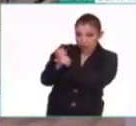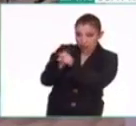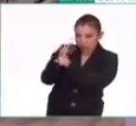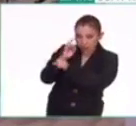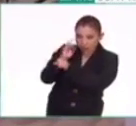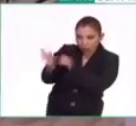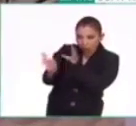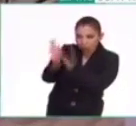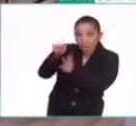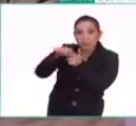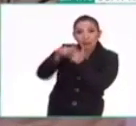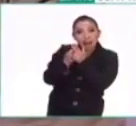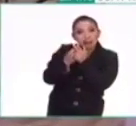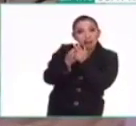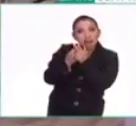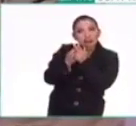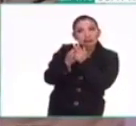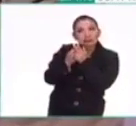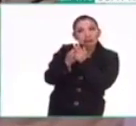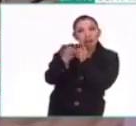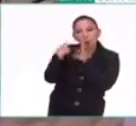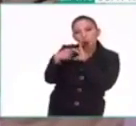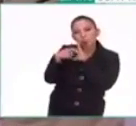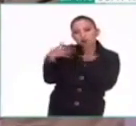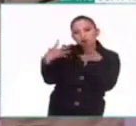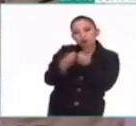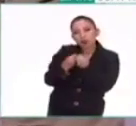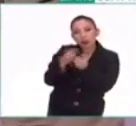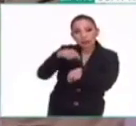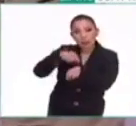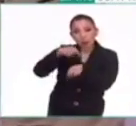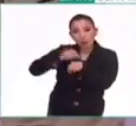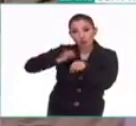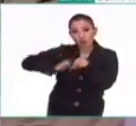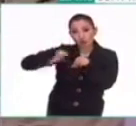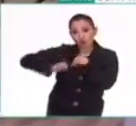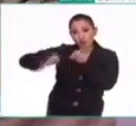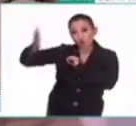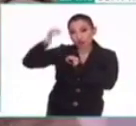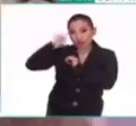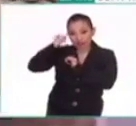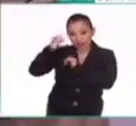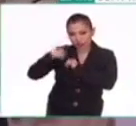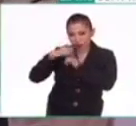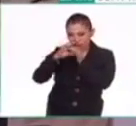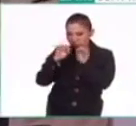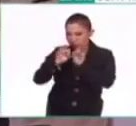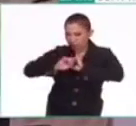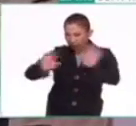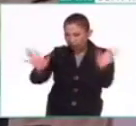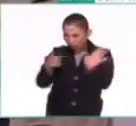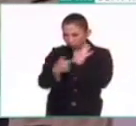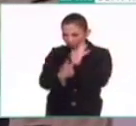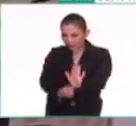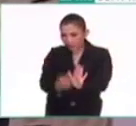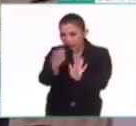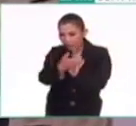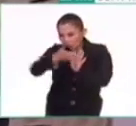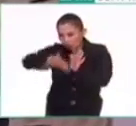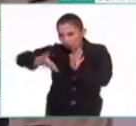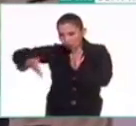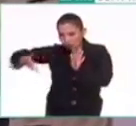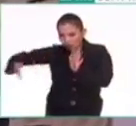sería el inicio de un conteo del tiempo prehispánico. Quiero comentar para ir presentando este